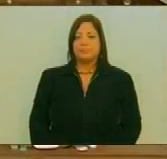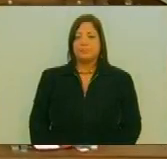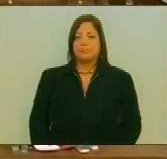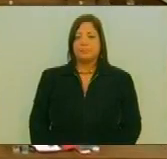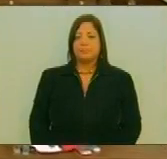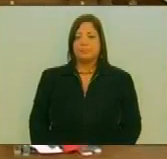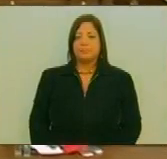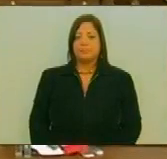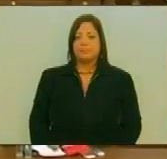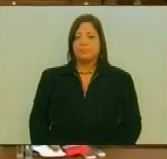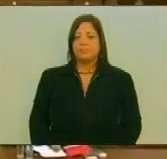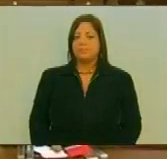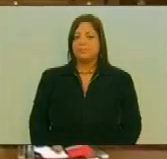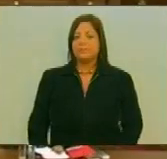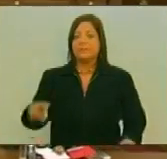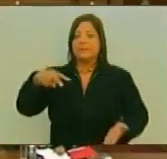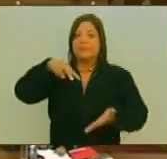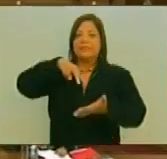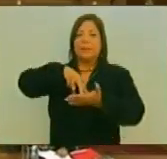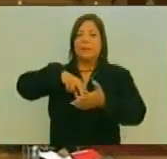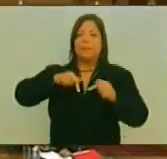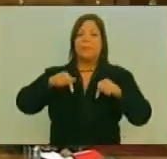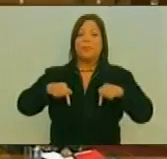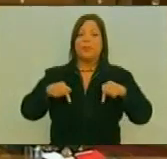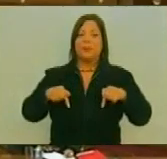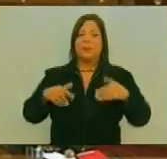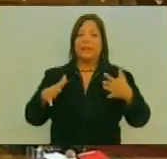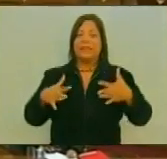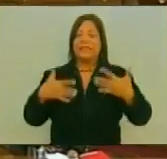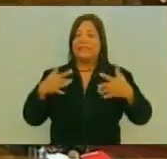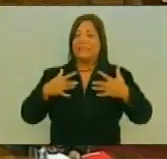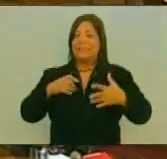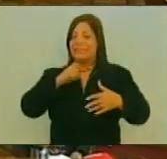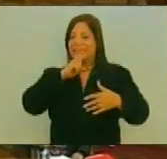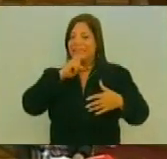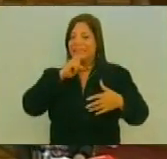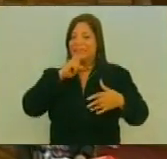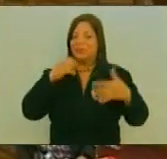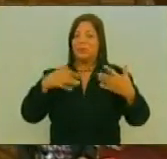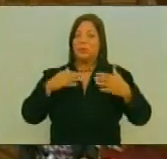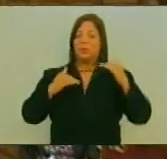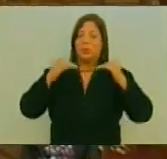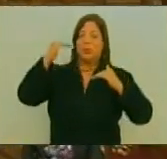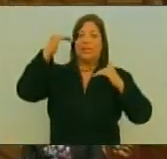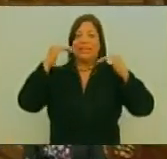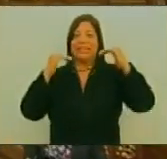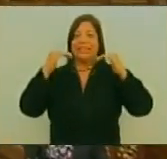Lo que pasa es que si me paro aquí Como que es más complicado El guacral está muy alto